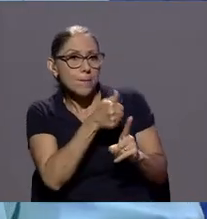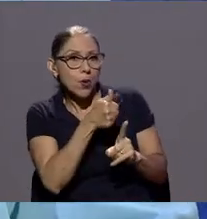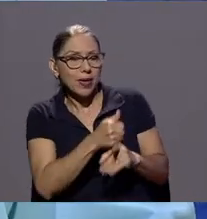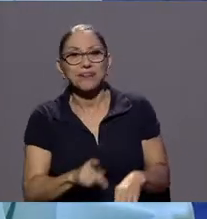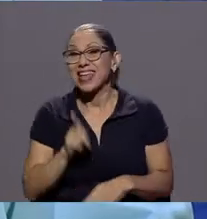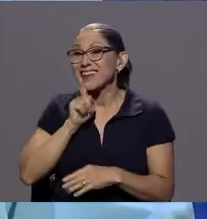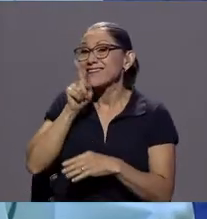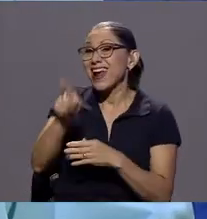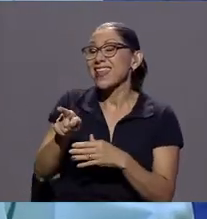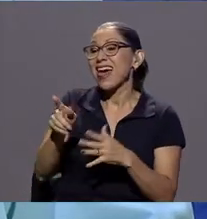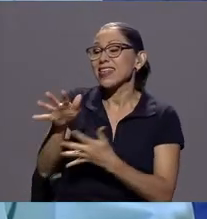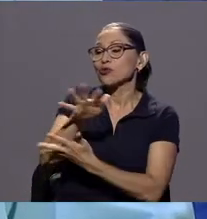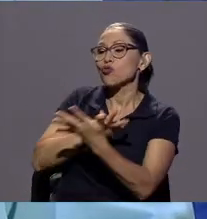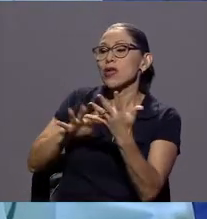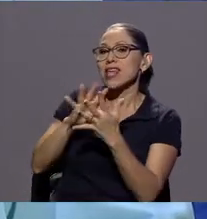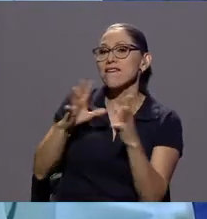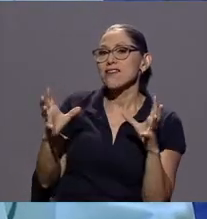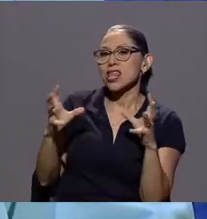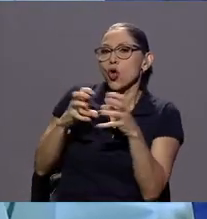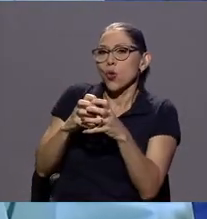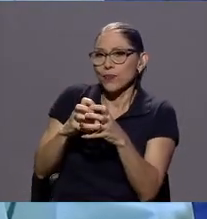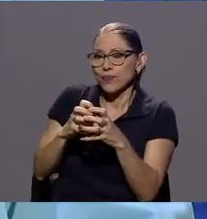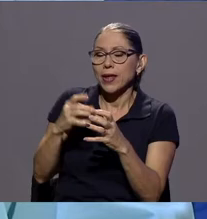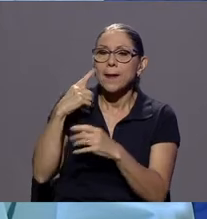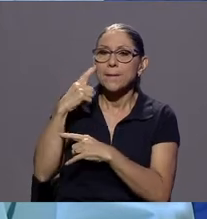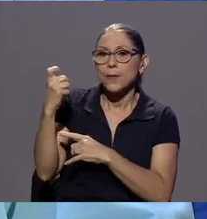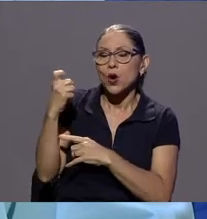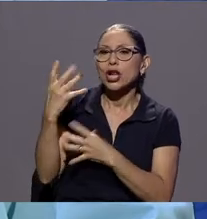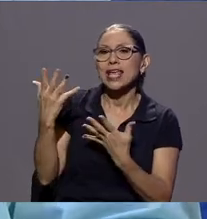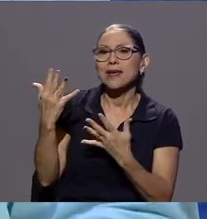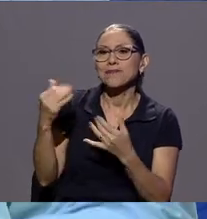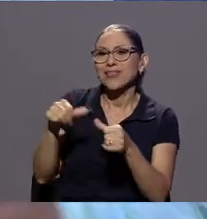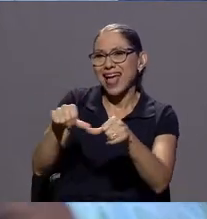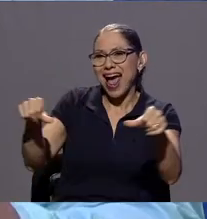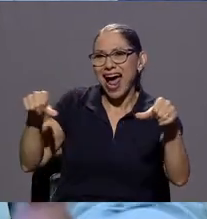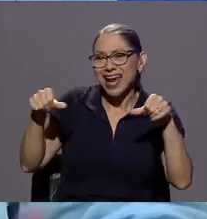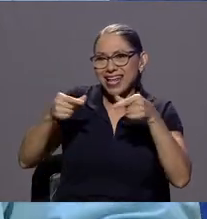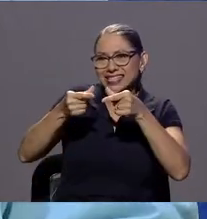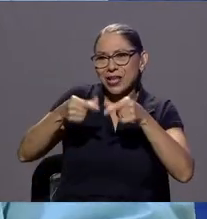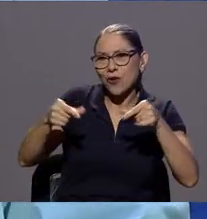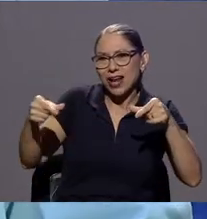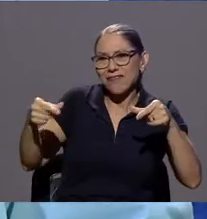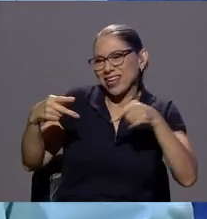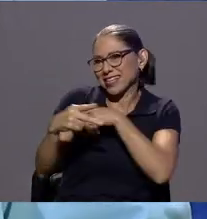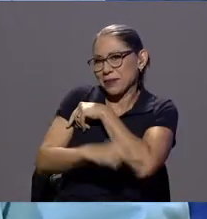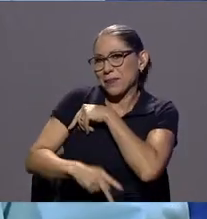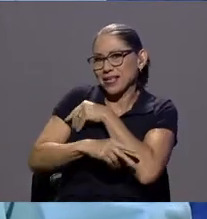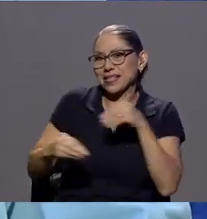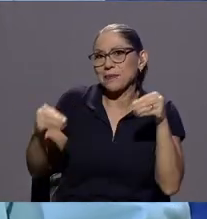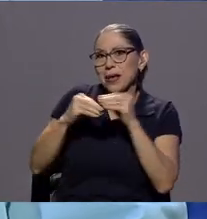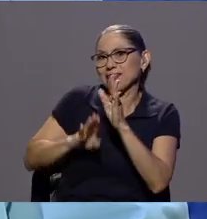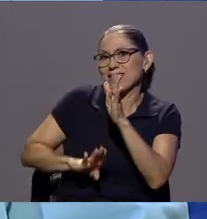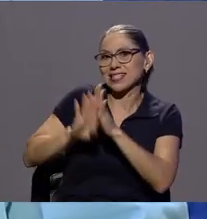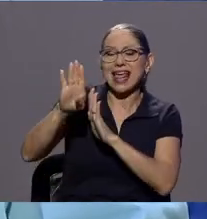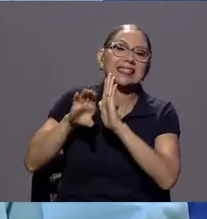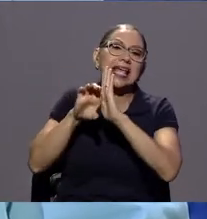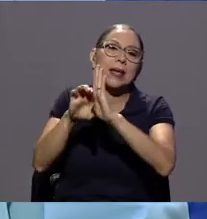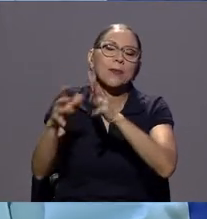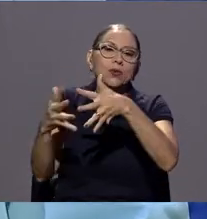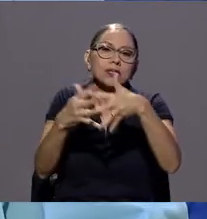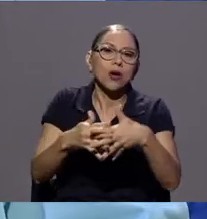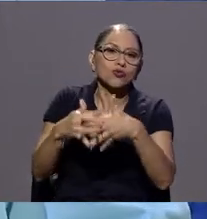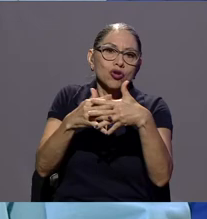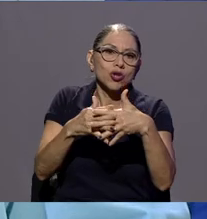es un híbrido porque en las áreas geográficas más avanzadas hablemos de Estados Unidos, Europa donde